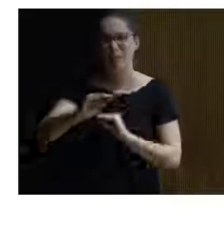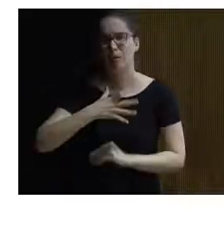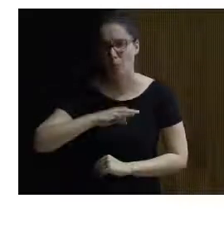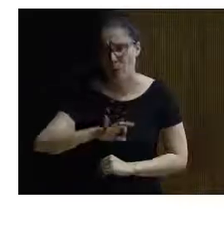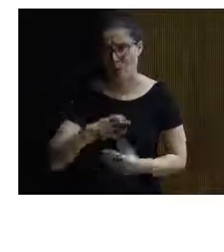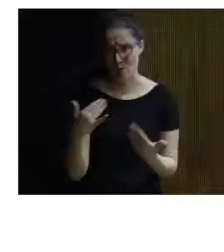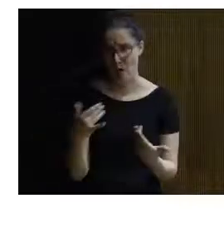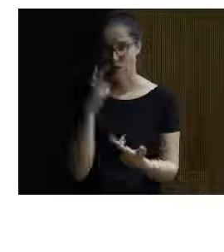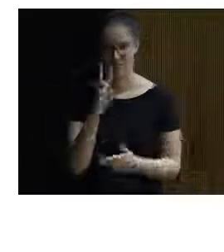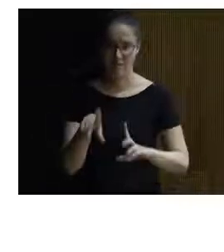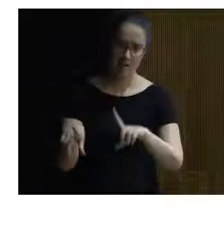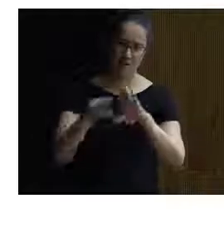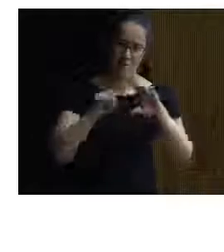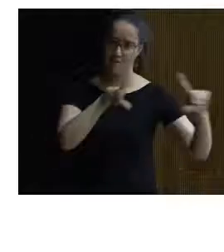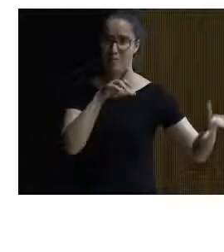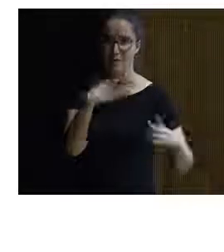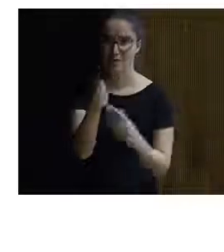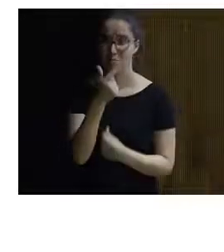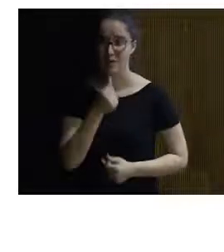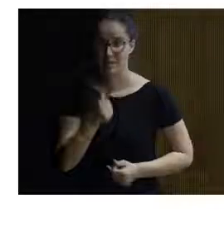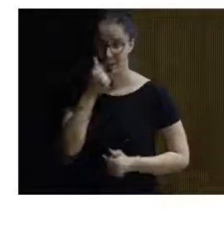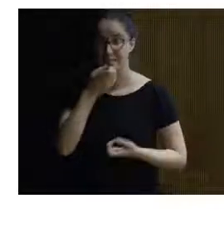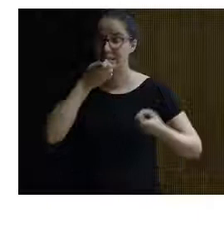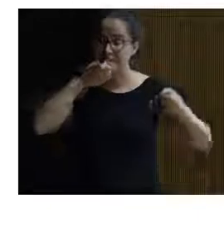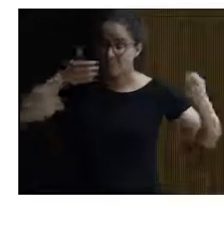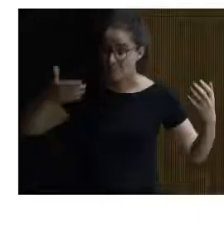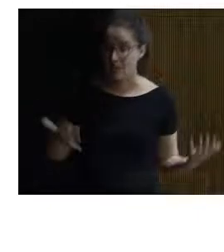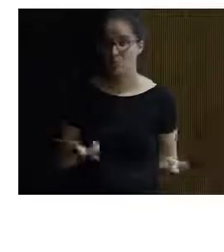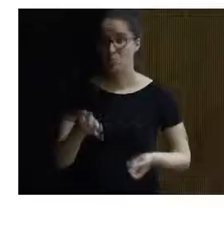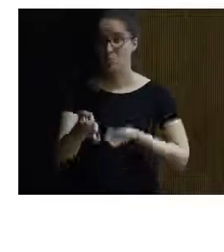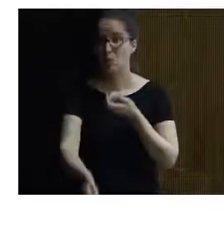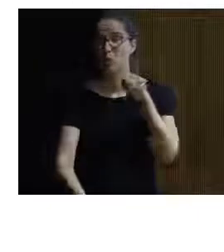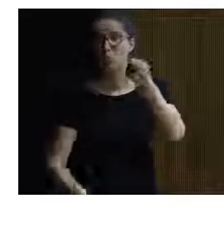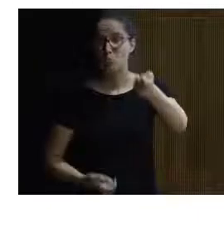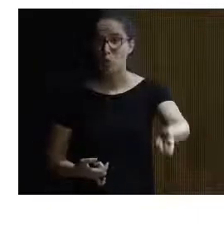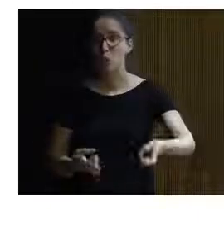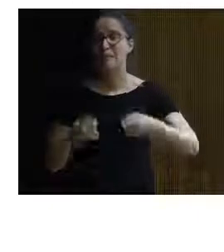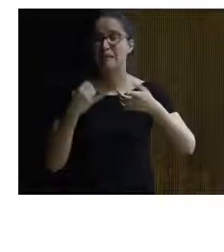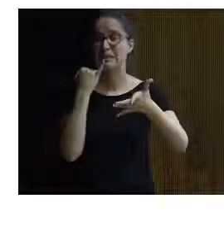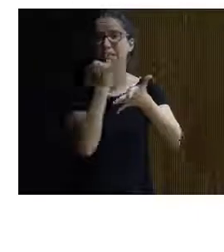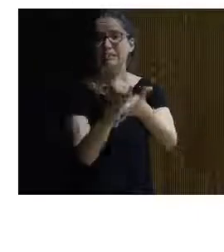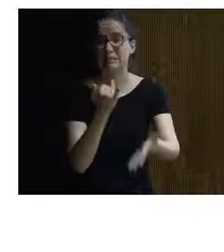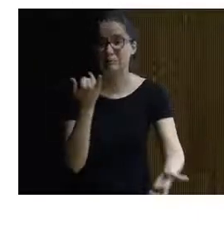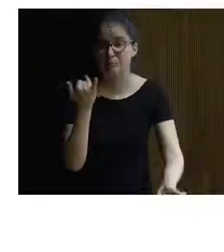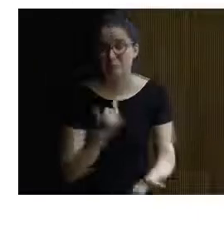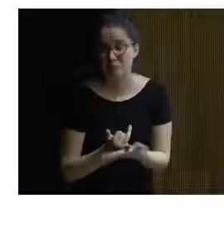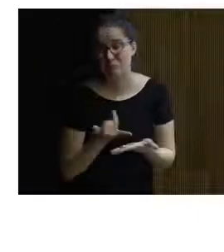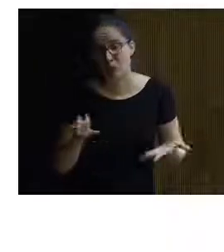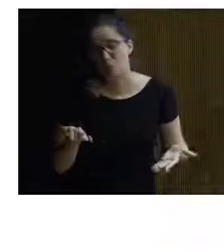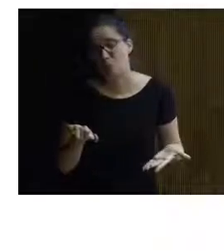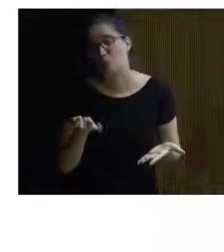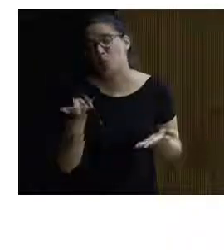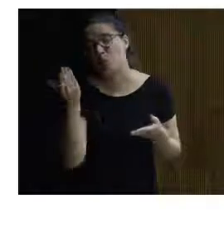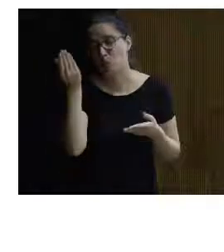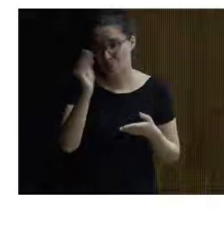ponemos el vídeo está bien que al final haya estas iniciativas y que bueno pues se intente pero sí que ahora que el conseguir